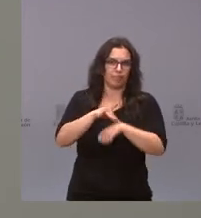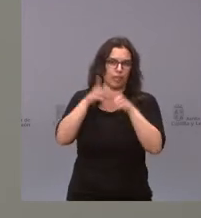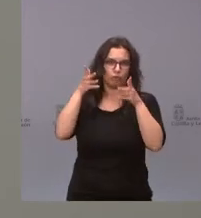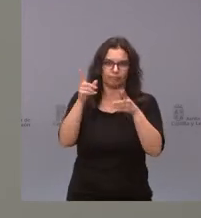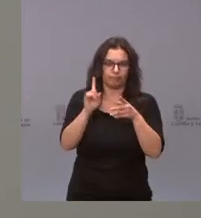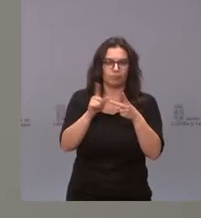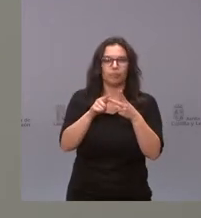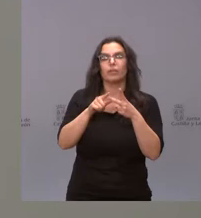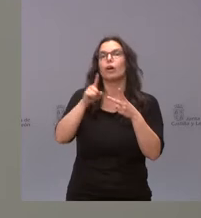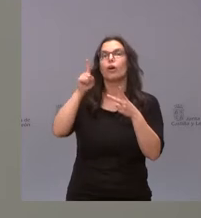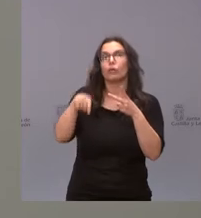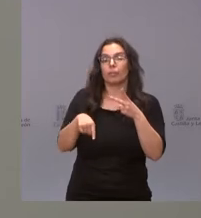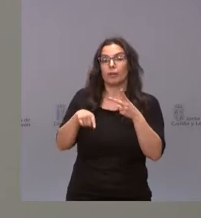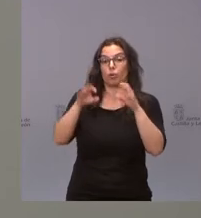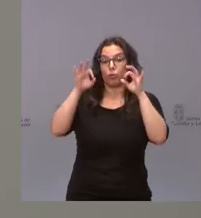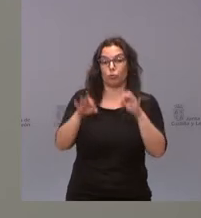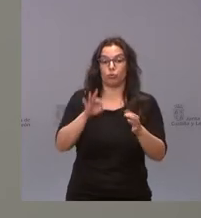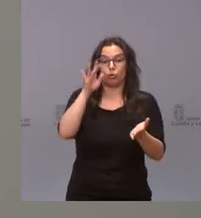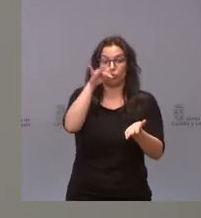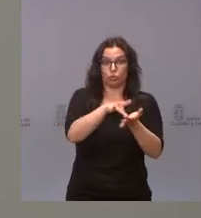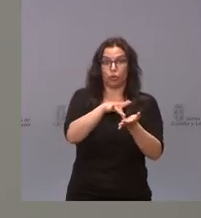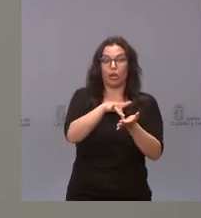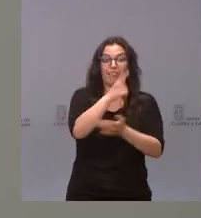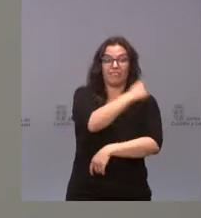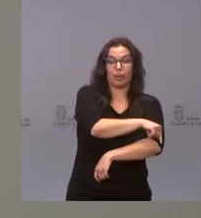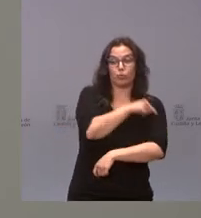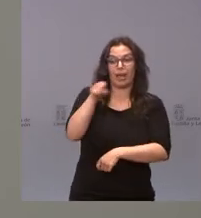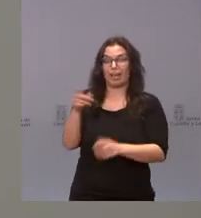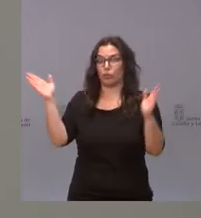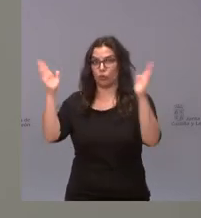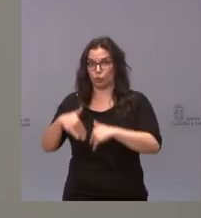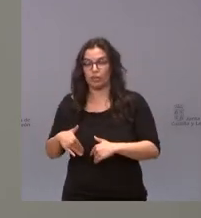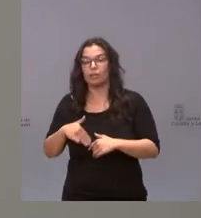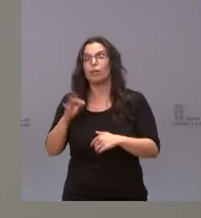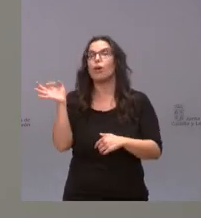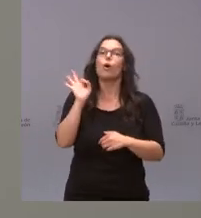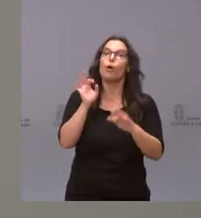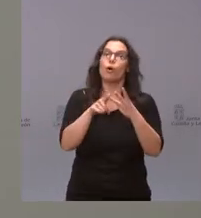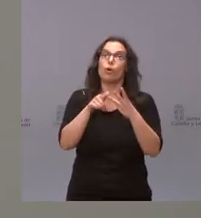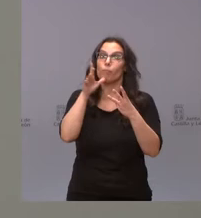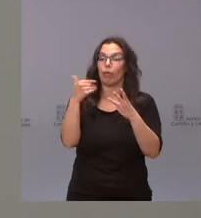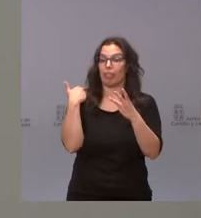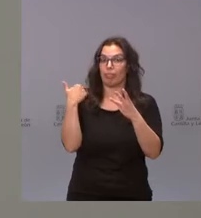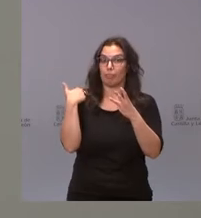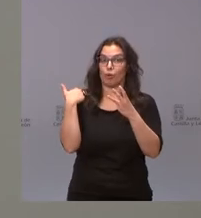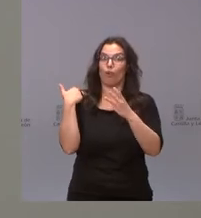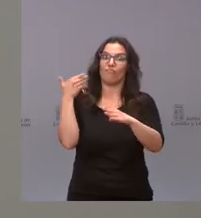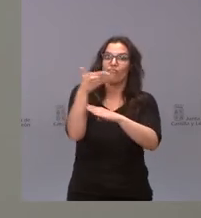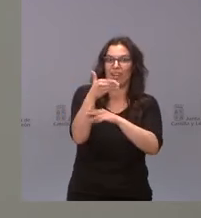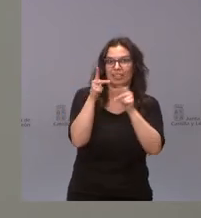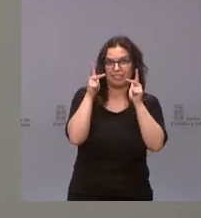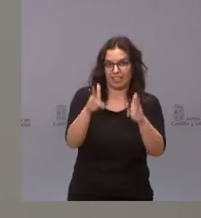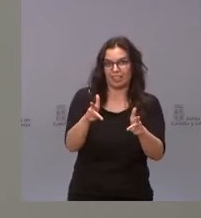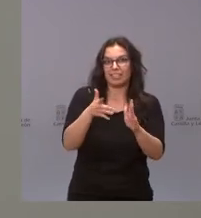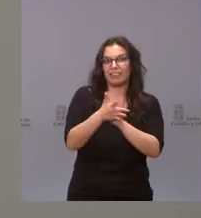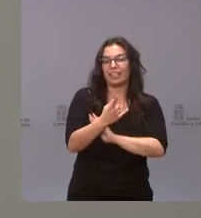no estaban en el centro, por ejemplo, o bien porque acaban de ingresar, con lo cual solo tienen